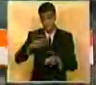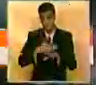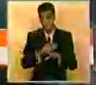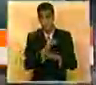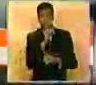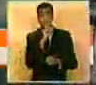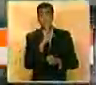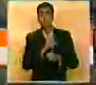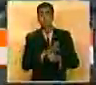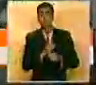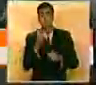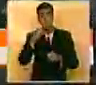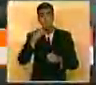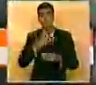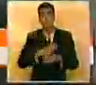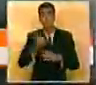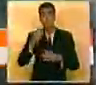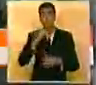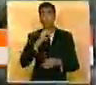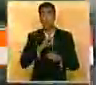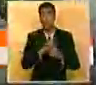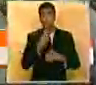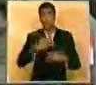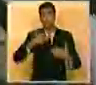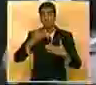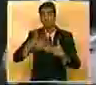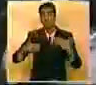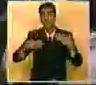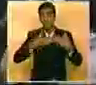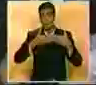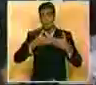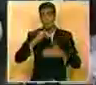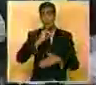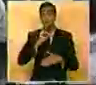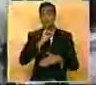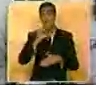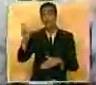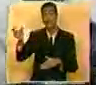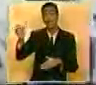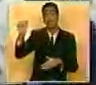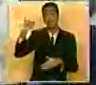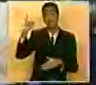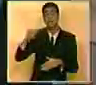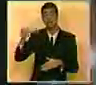silencio que a juicio de los protestantes ha mantenido el organismo ante el bloqueo israelí en Gaza.